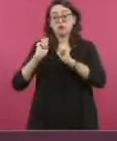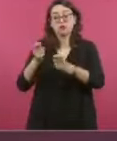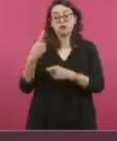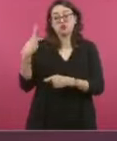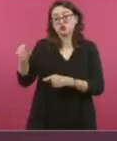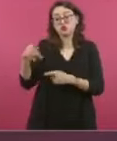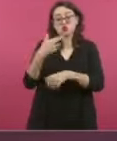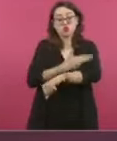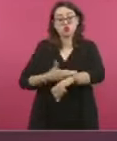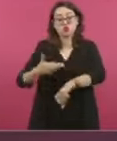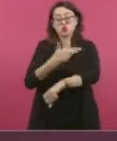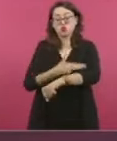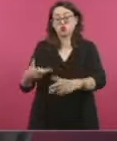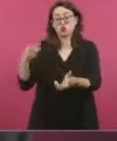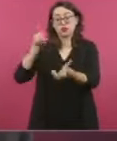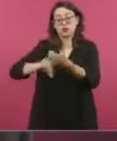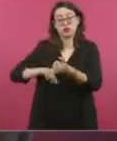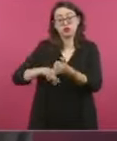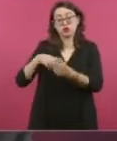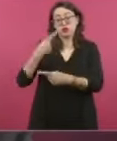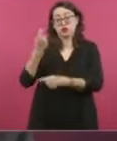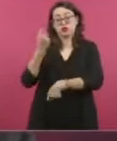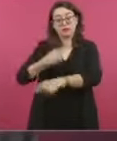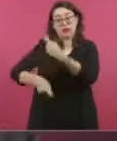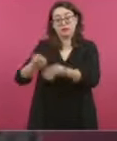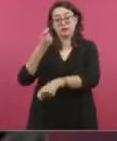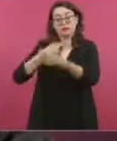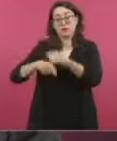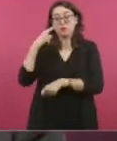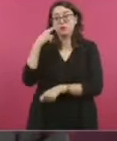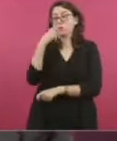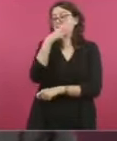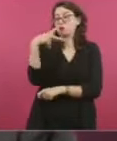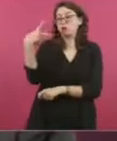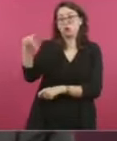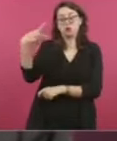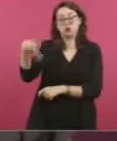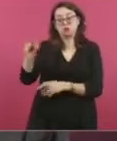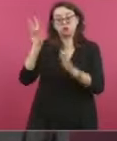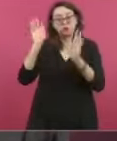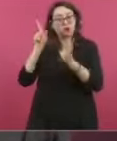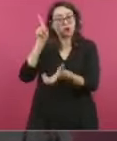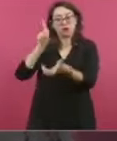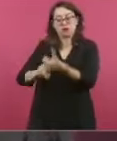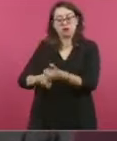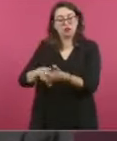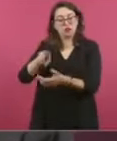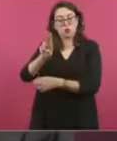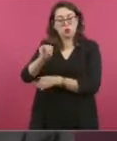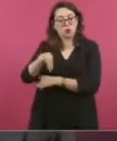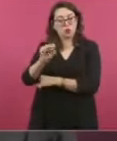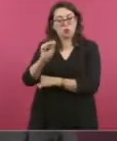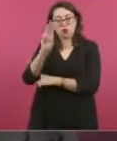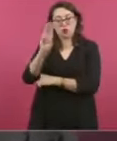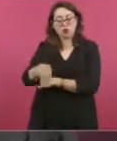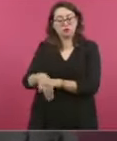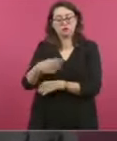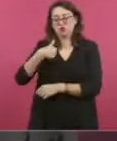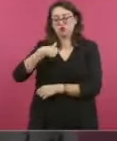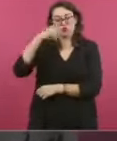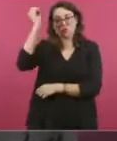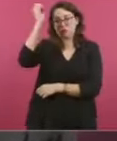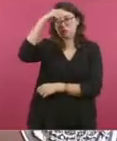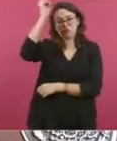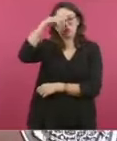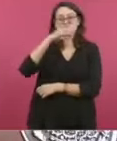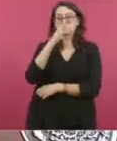Pero no me corresponde a mí opinar. Es una cuestión de los universitarios,